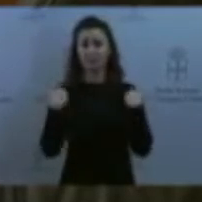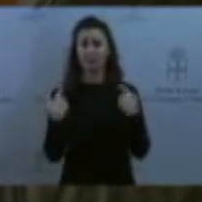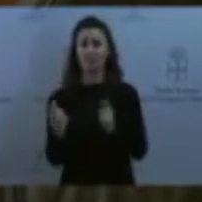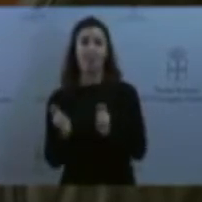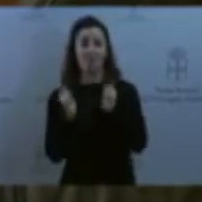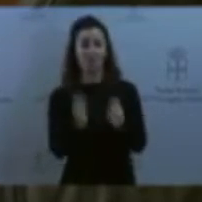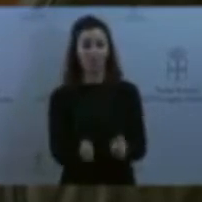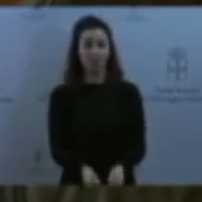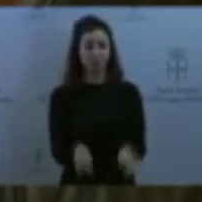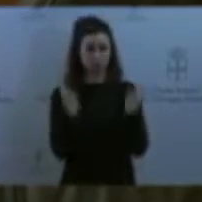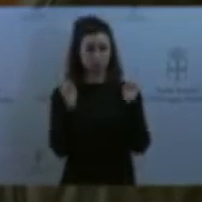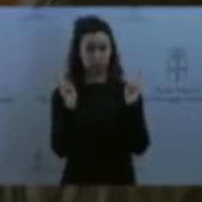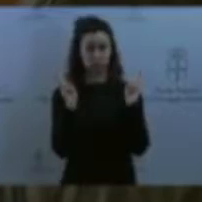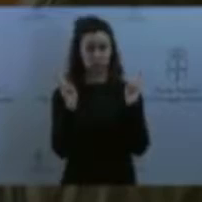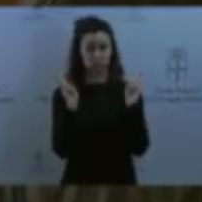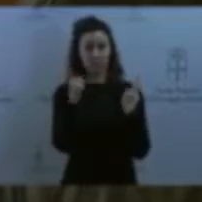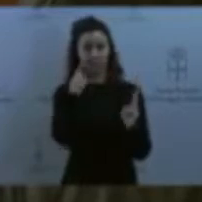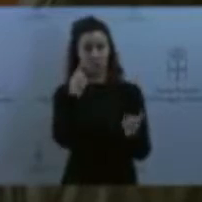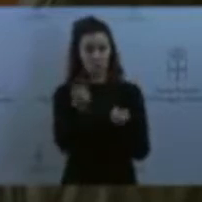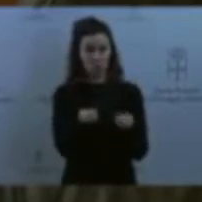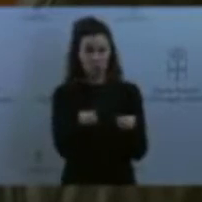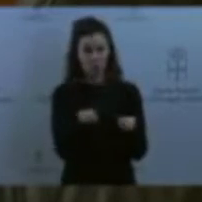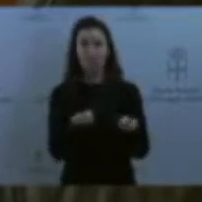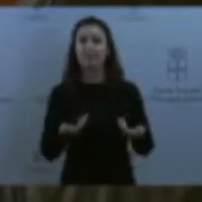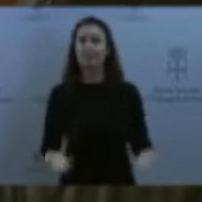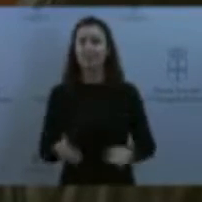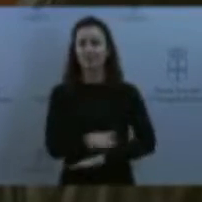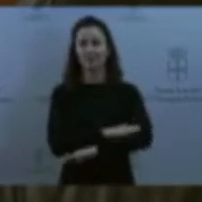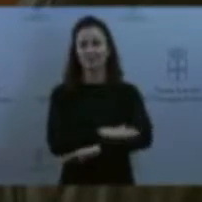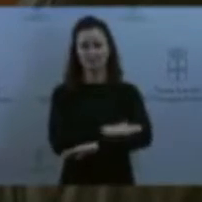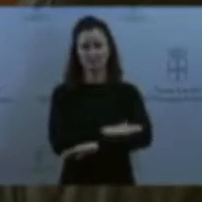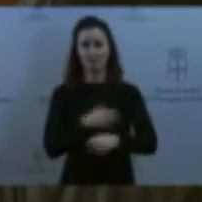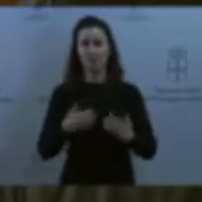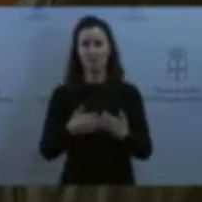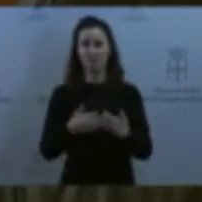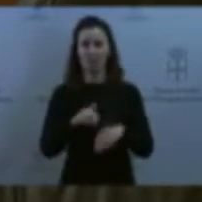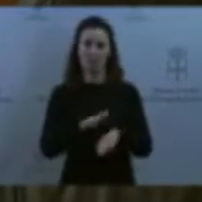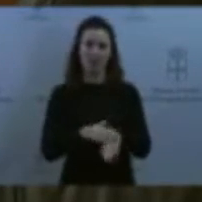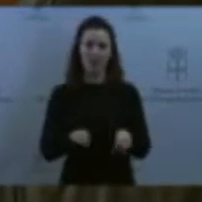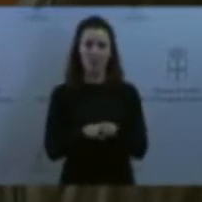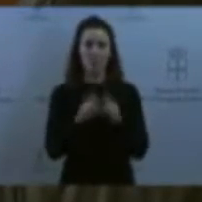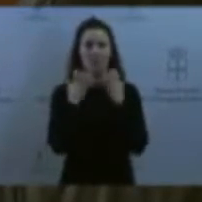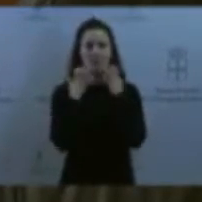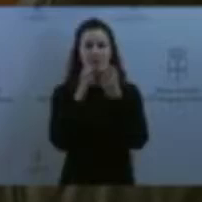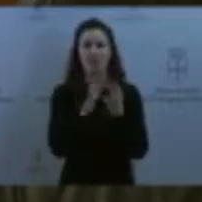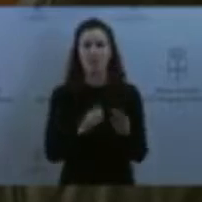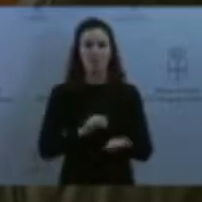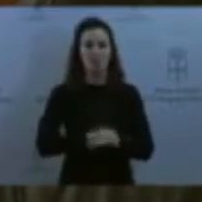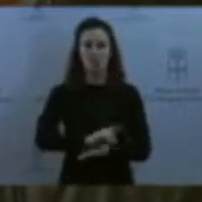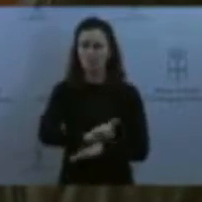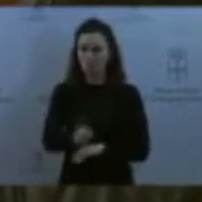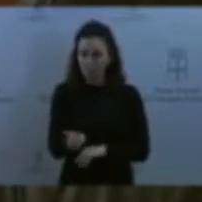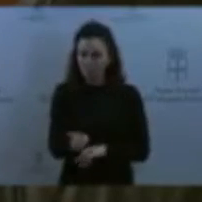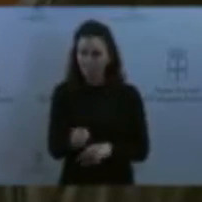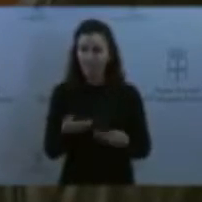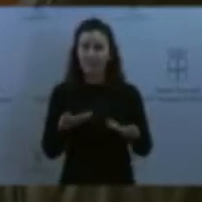y la Administración funciona ante una irregularidad, un cumplimiento o incumplimiento de un acto reglado con